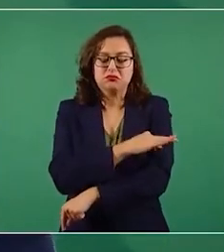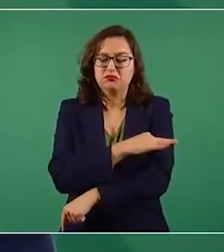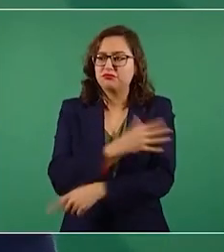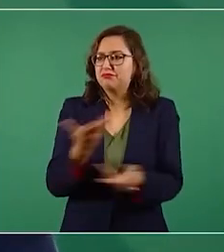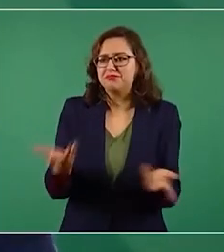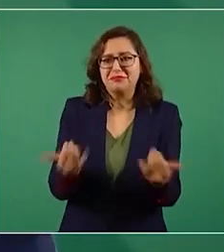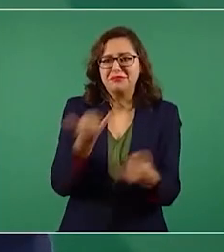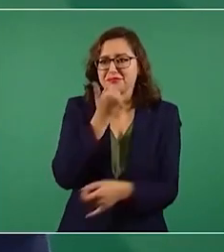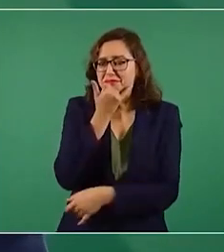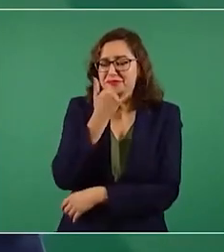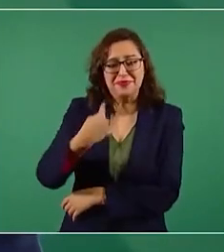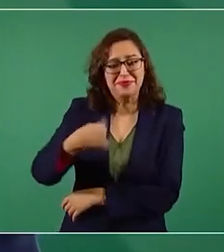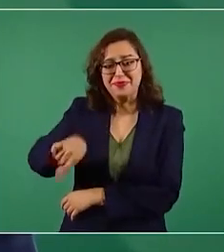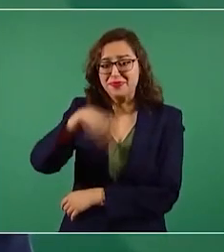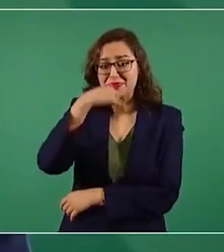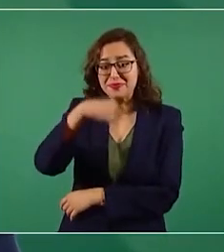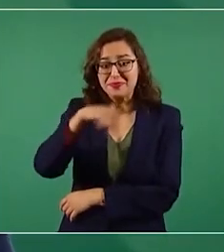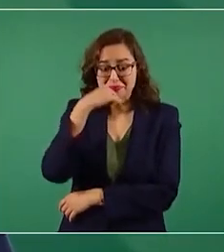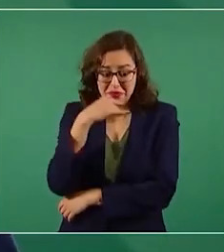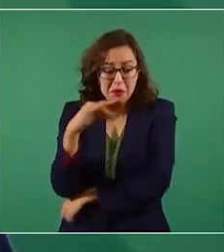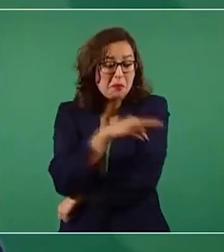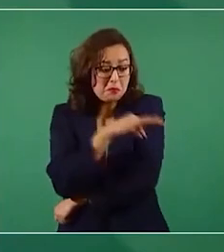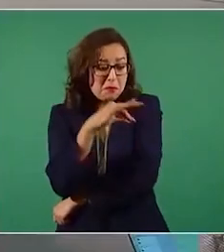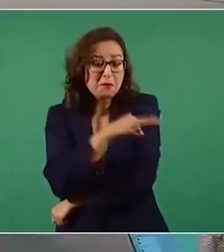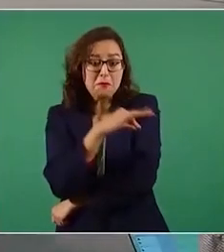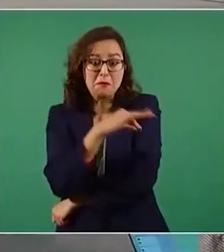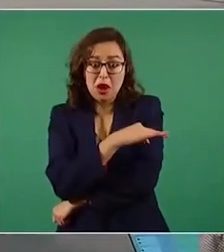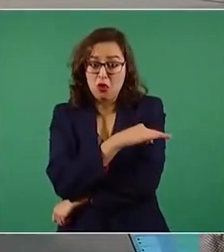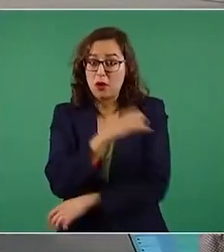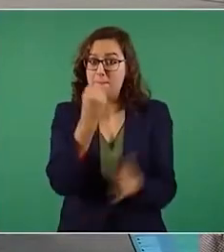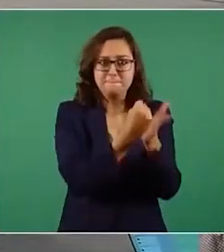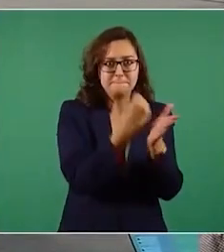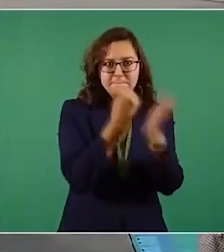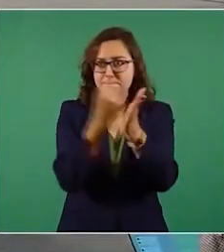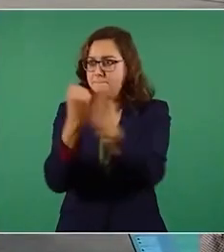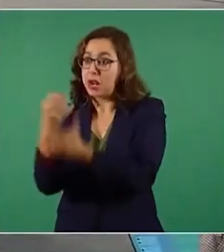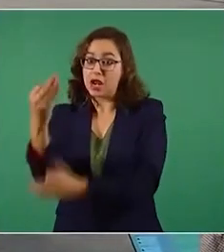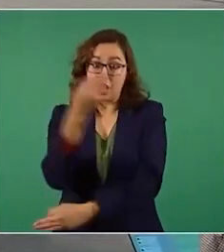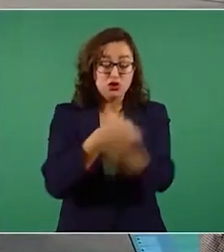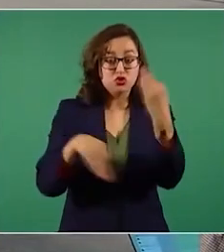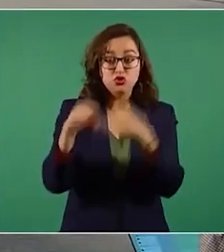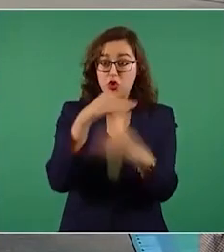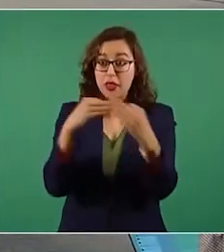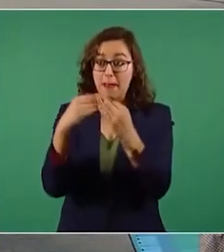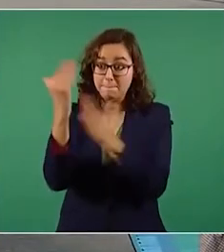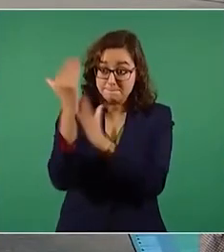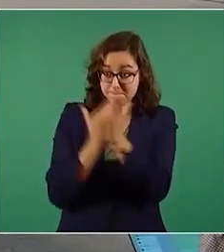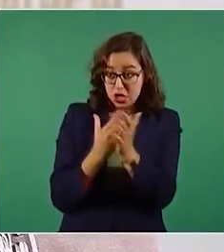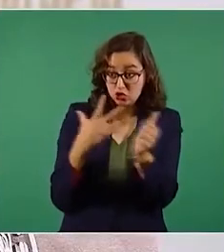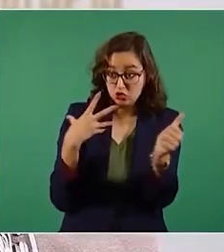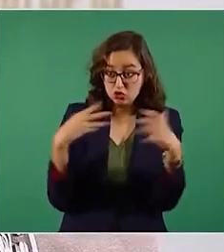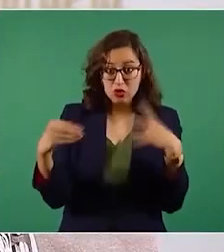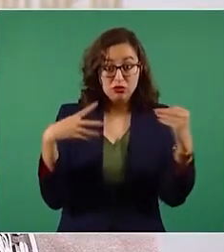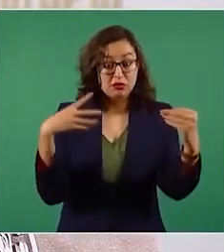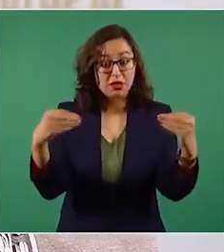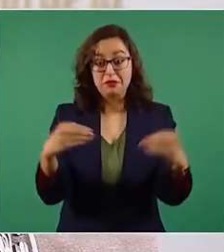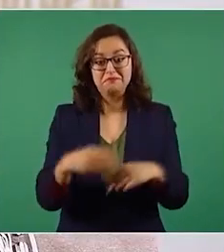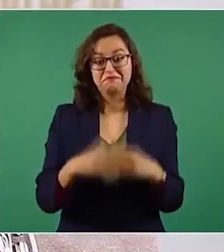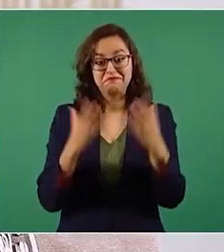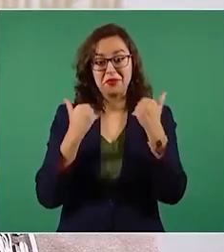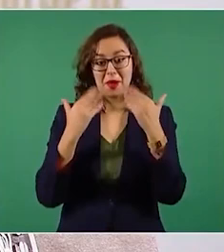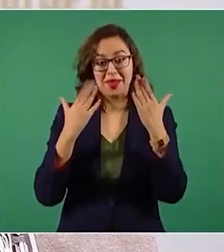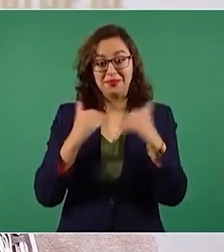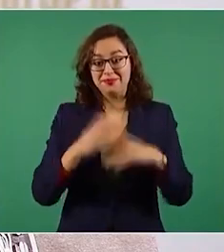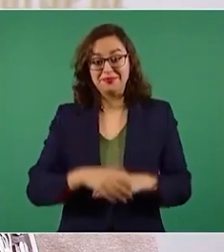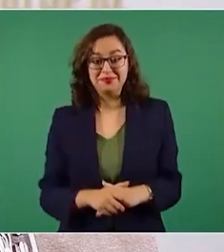sentido científico, porque las vacunas, todas las existentes, no reducen la posibilidad de transmisión.